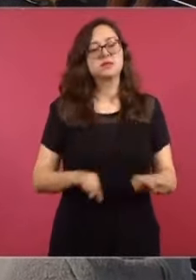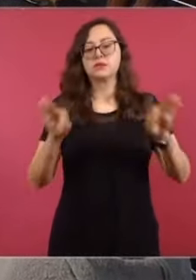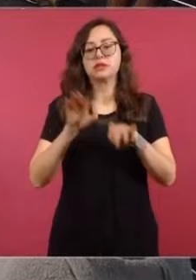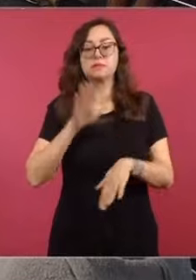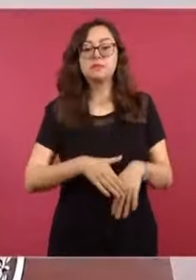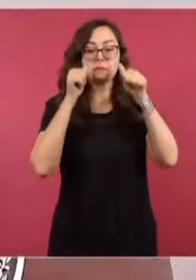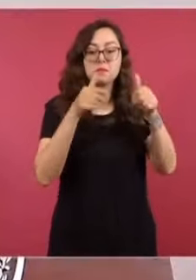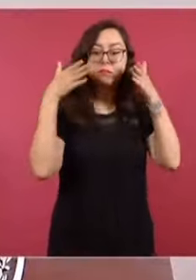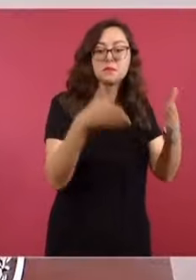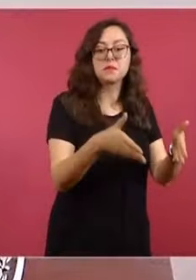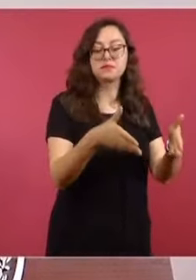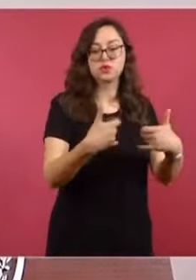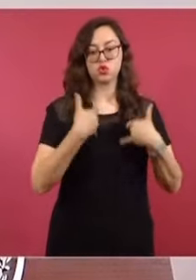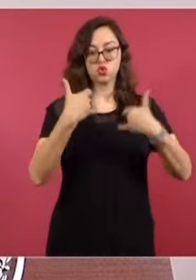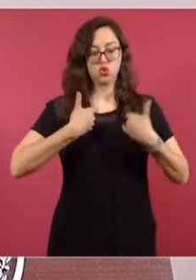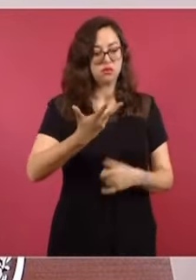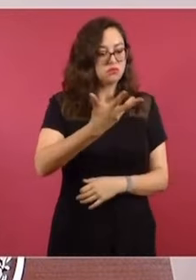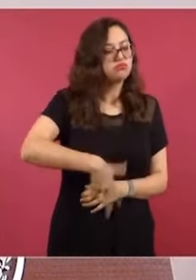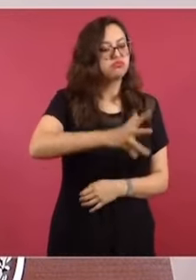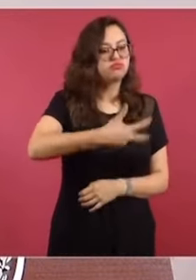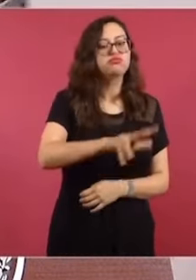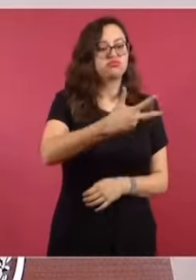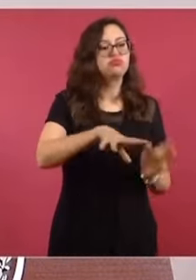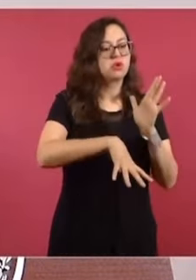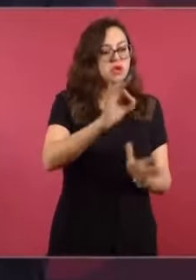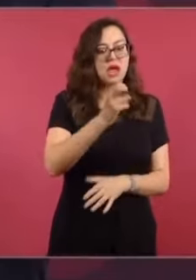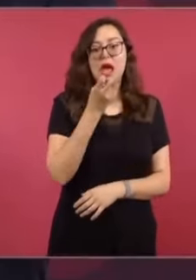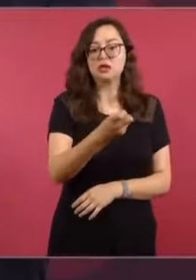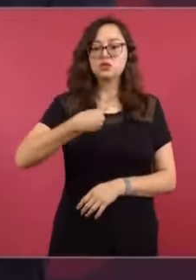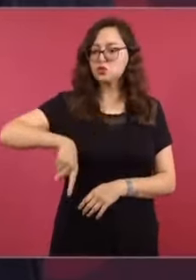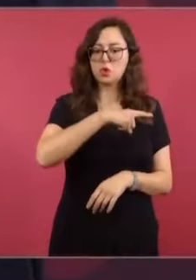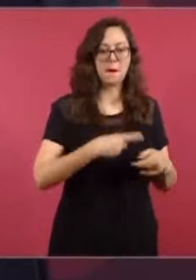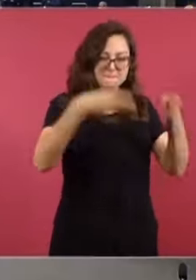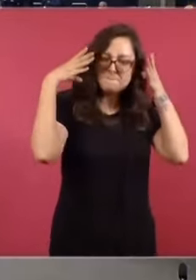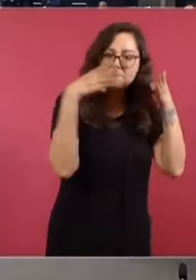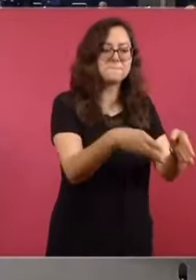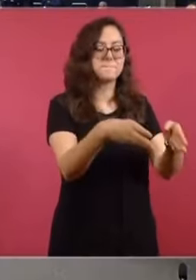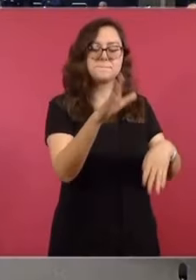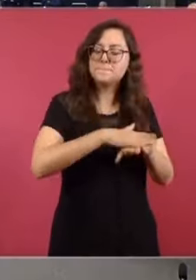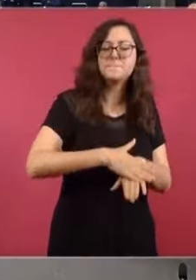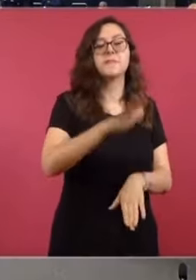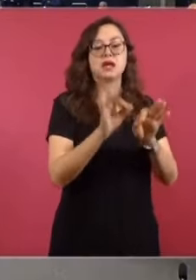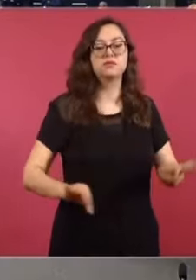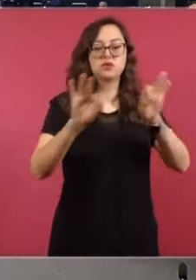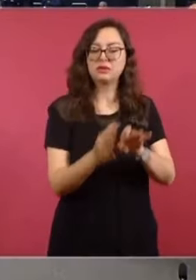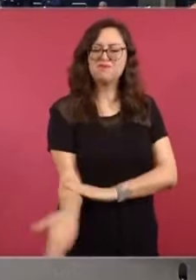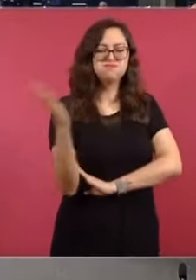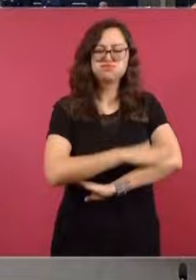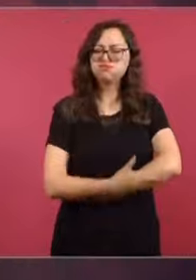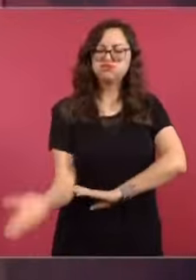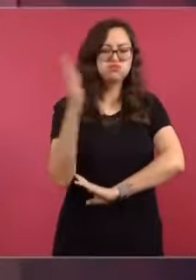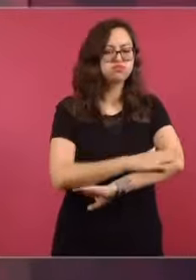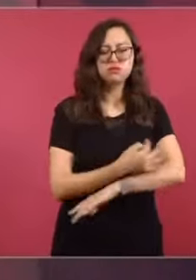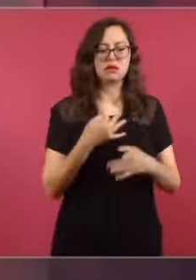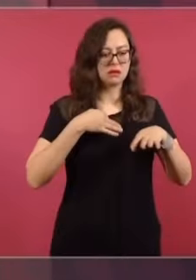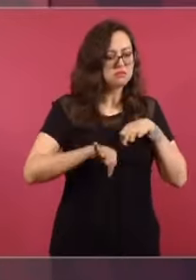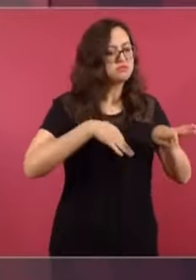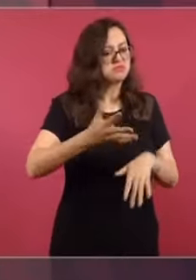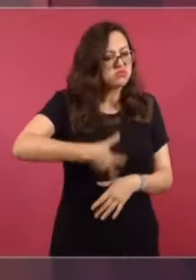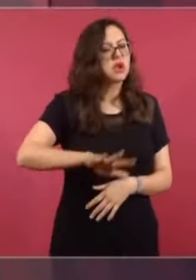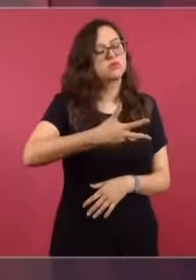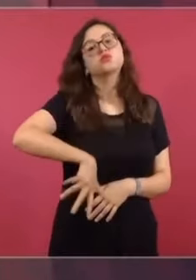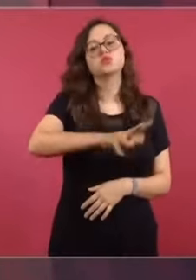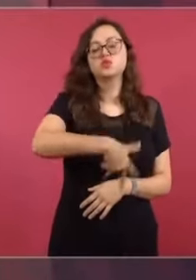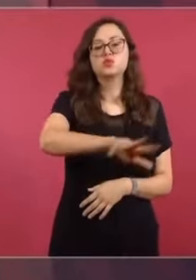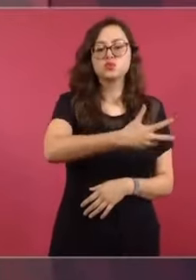es encontrar a los jóvenes. Y en eso estamos. Estamos trabajando día y noche en la